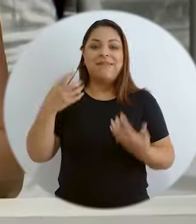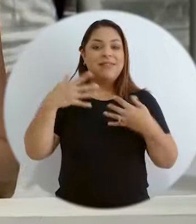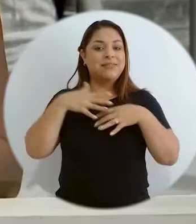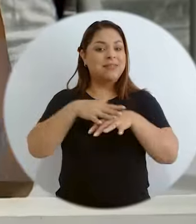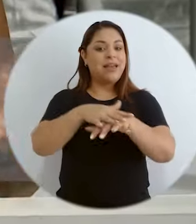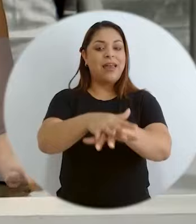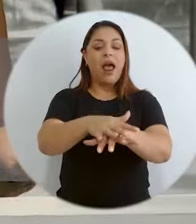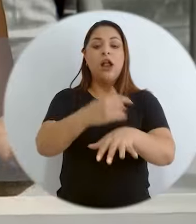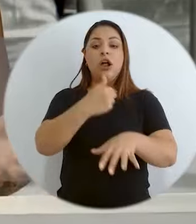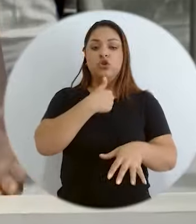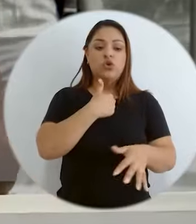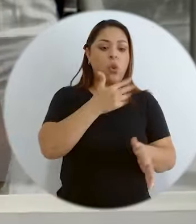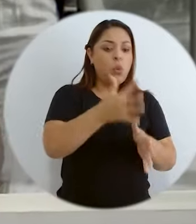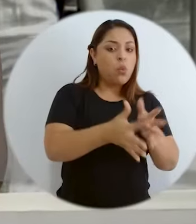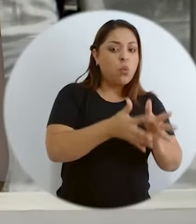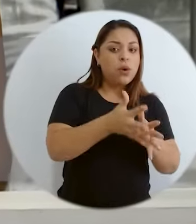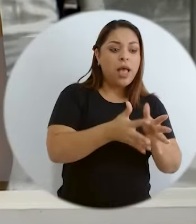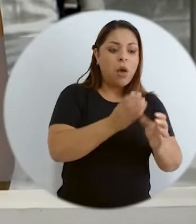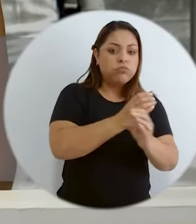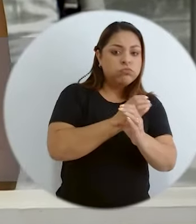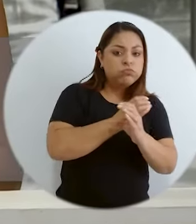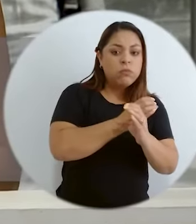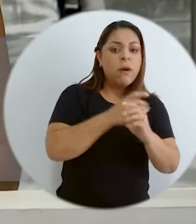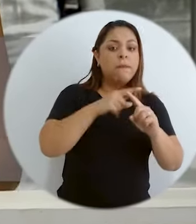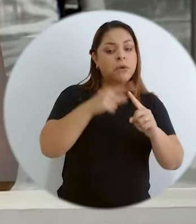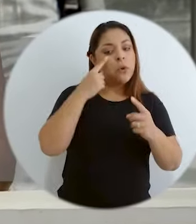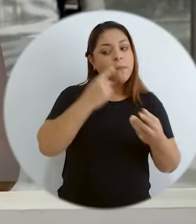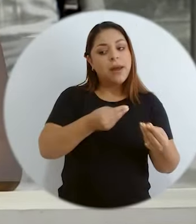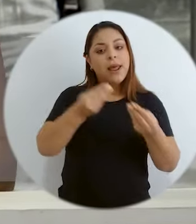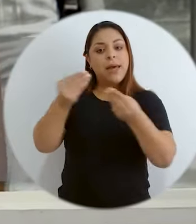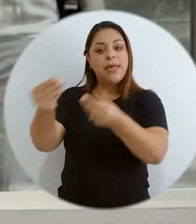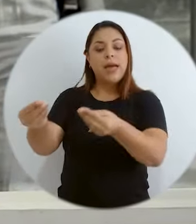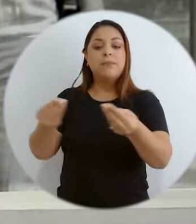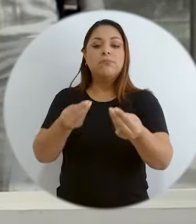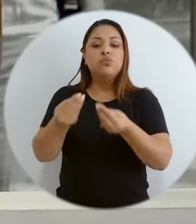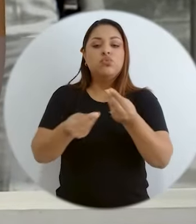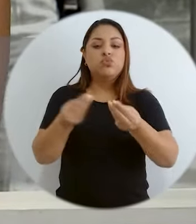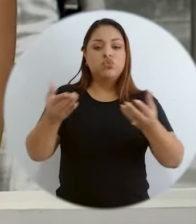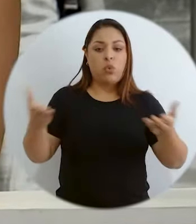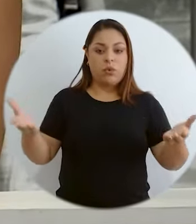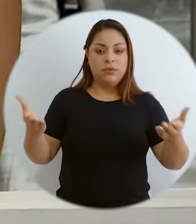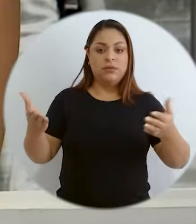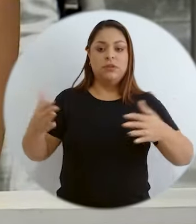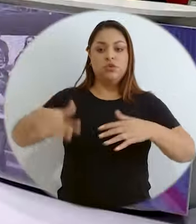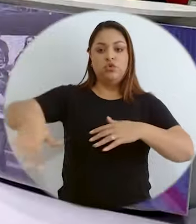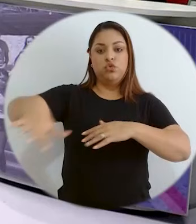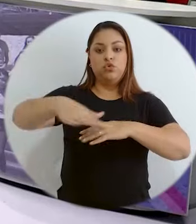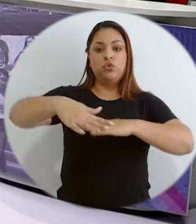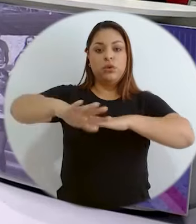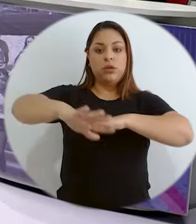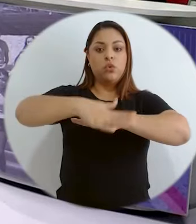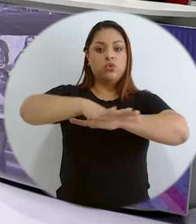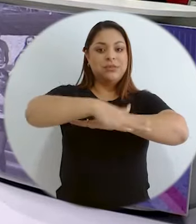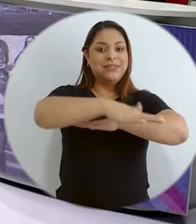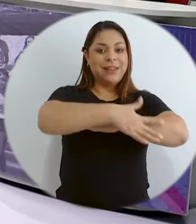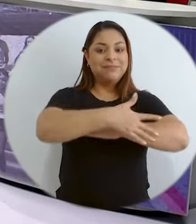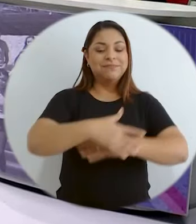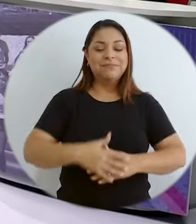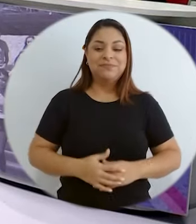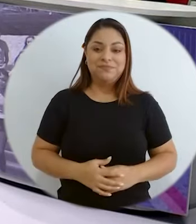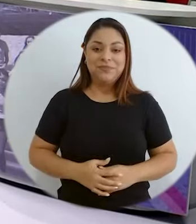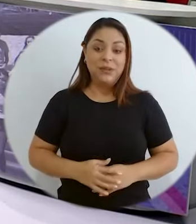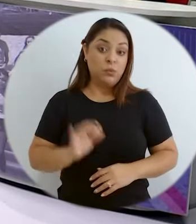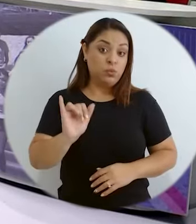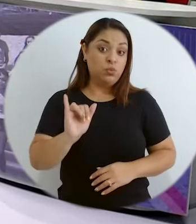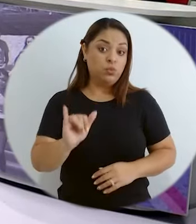¿verdad? Porque la conservación tiene que ser integral, estoy conservando, pero también para producir hacia las zonas costeras. Claro que sí, ese también es un gran reto,